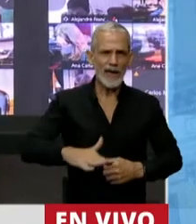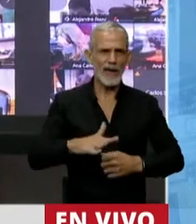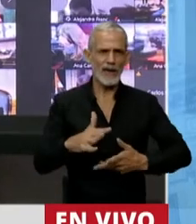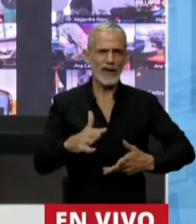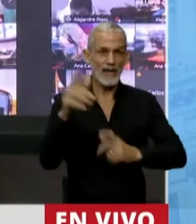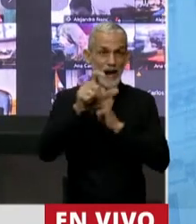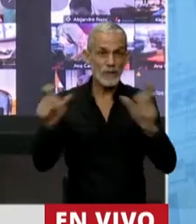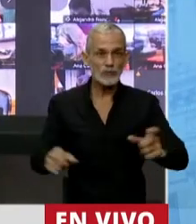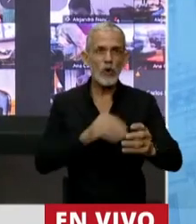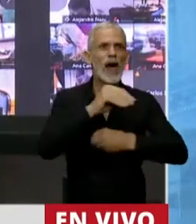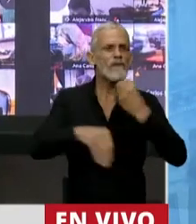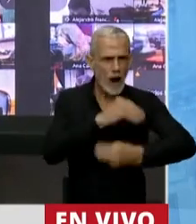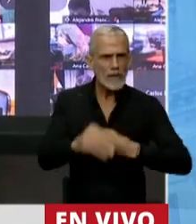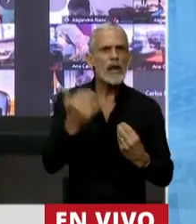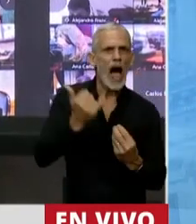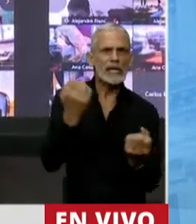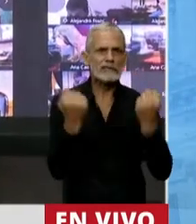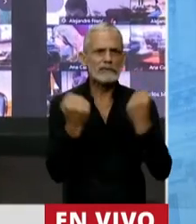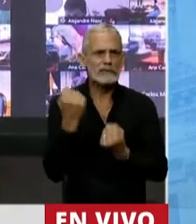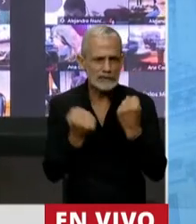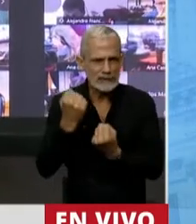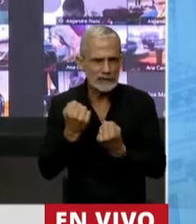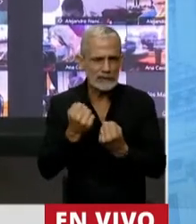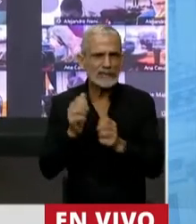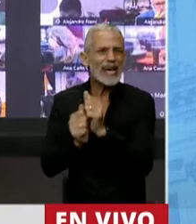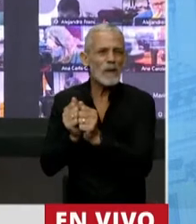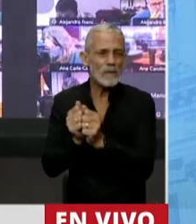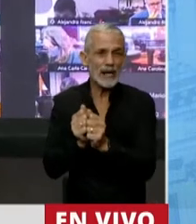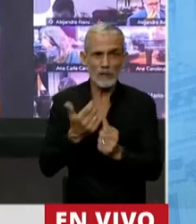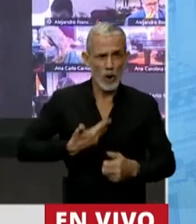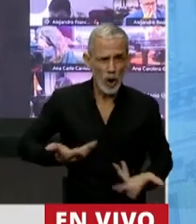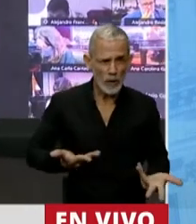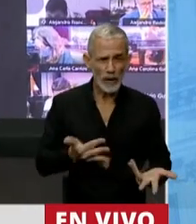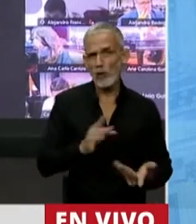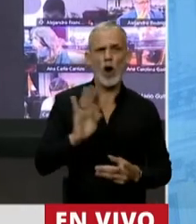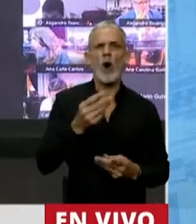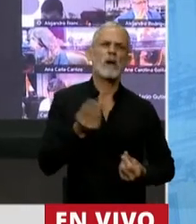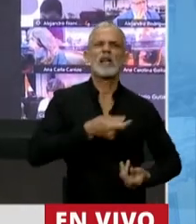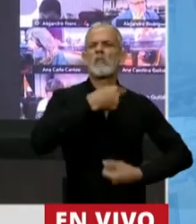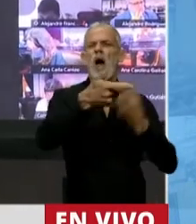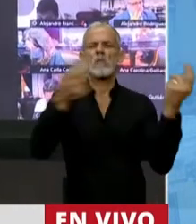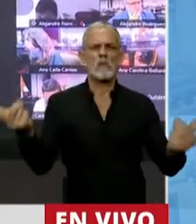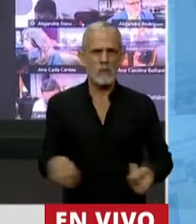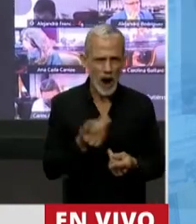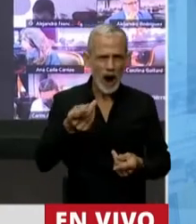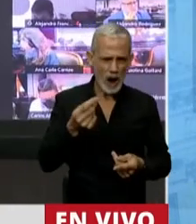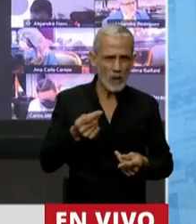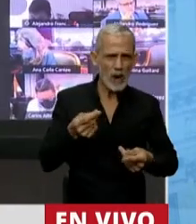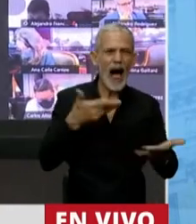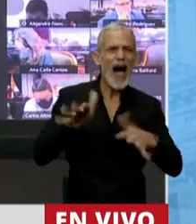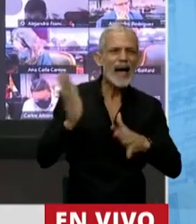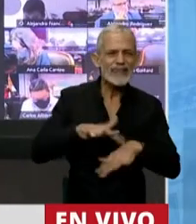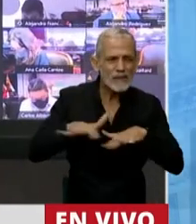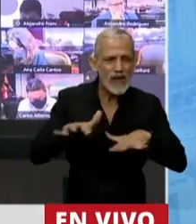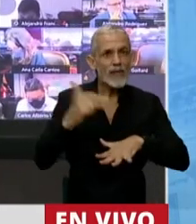están haciendo las familias y las empresas argentinas. La priorización de recursos y el foco de actividades primarias,